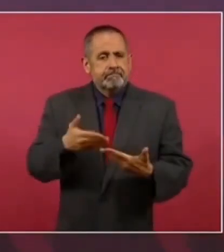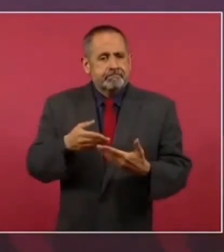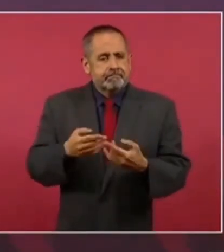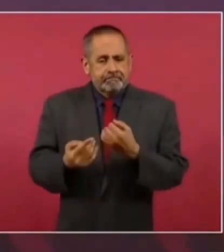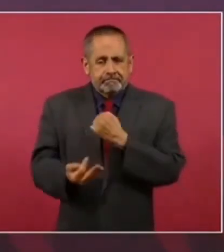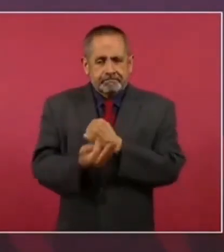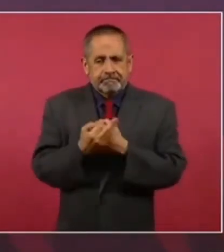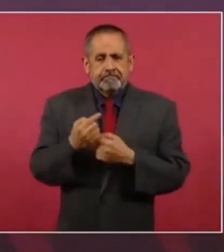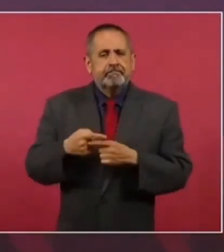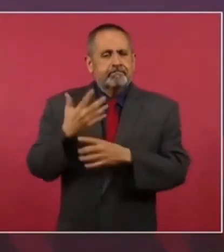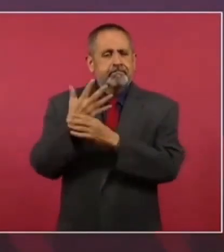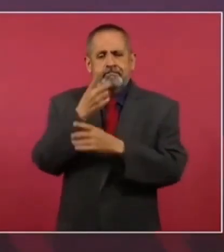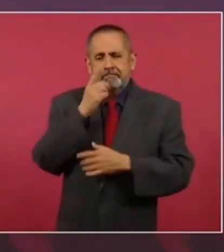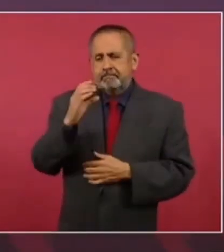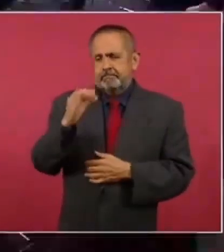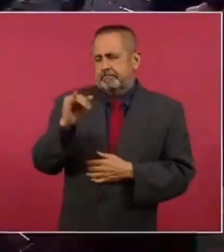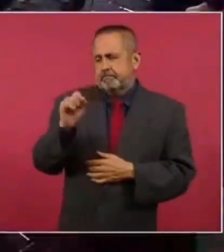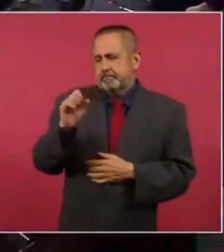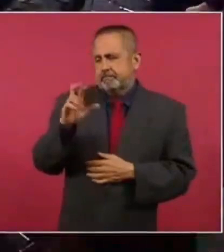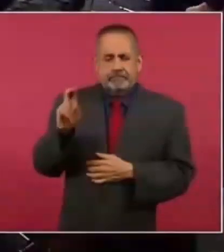Así decía Cicerón.